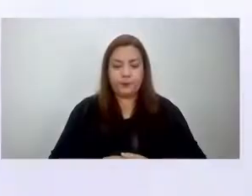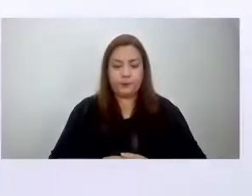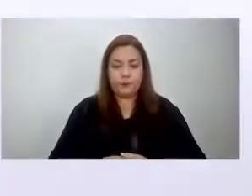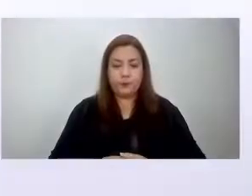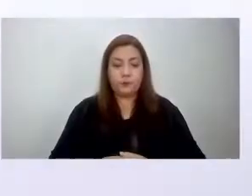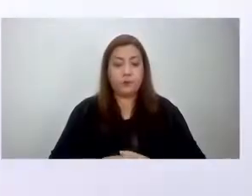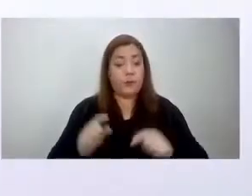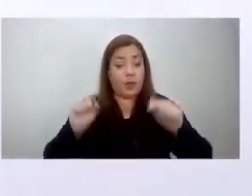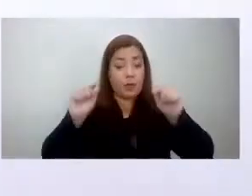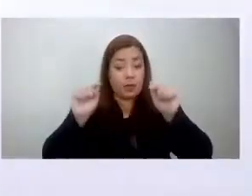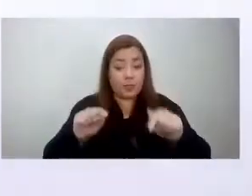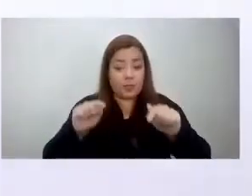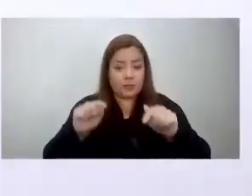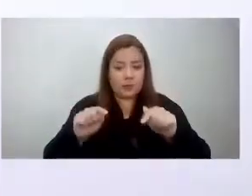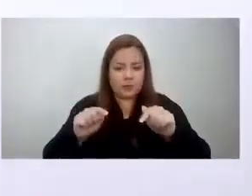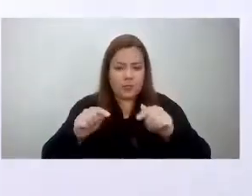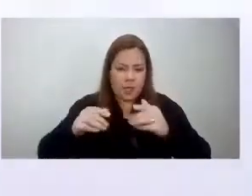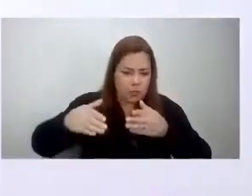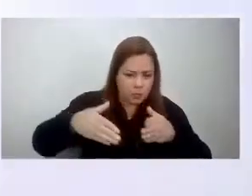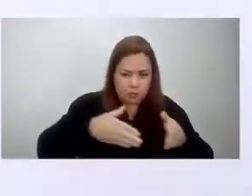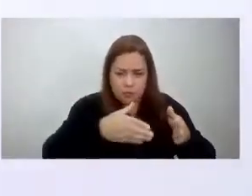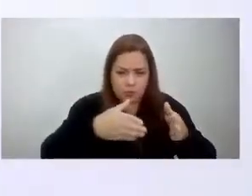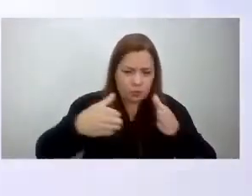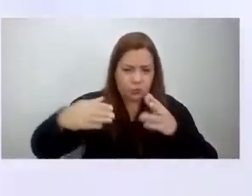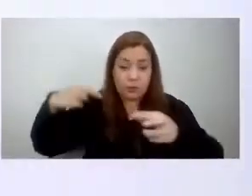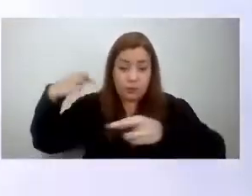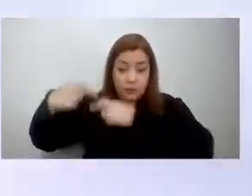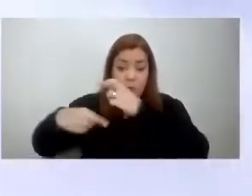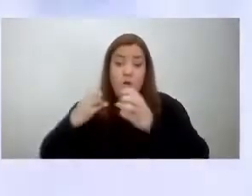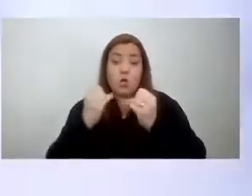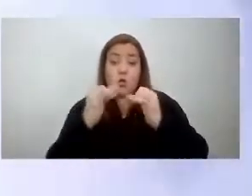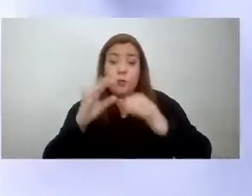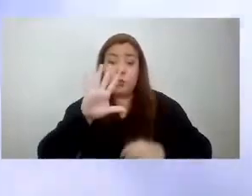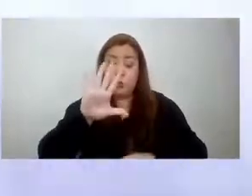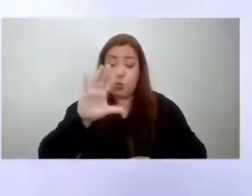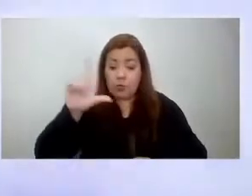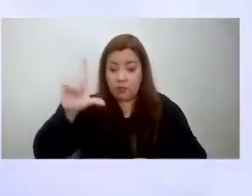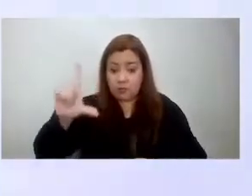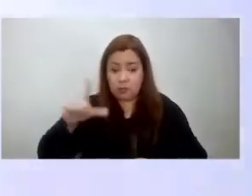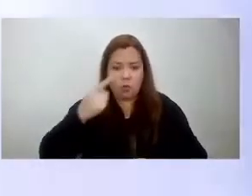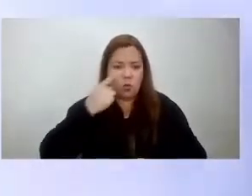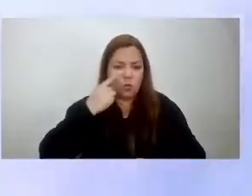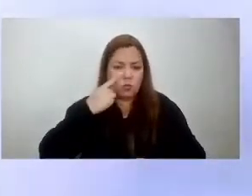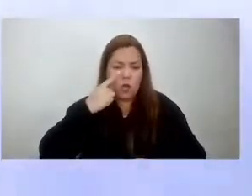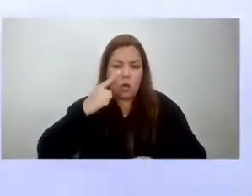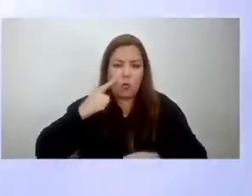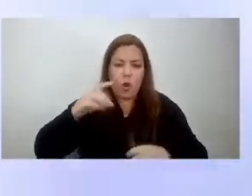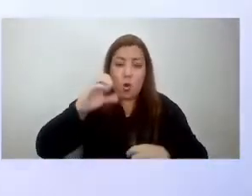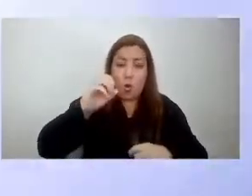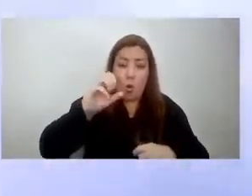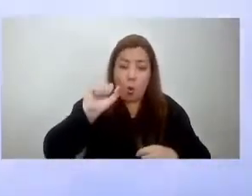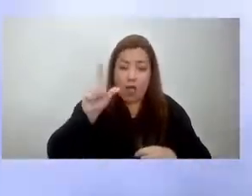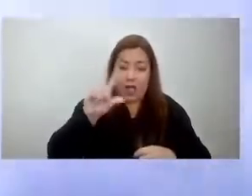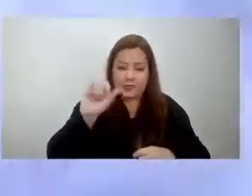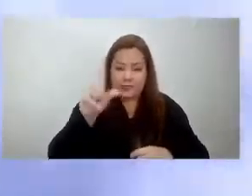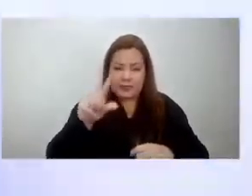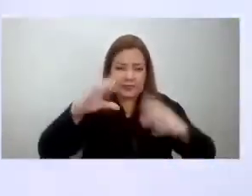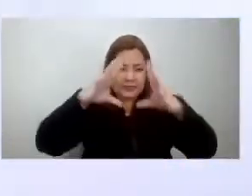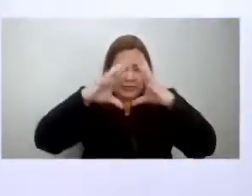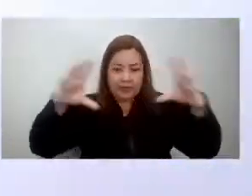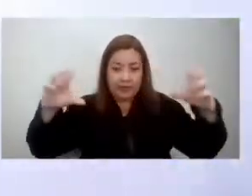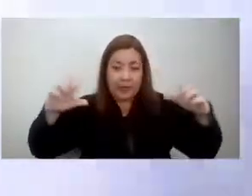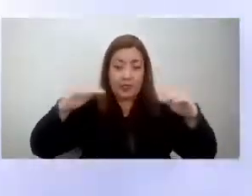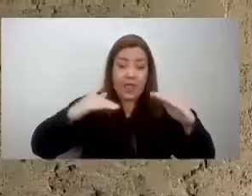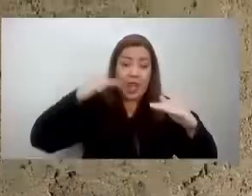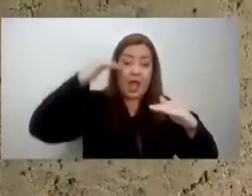esta es la ruta patrimonial número 57 conocida como el oasis de niebla de alto patache un